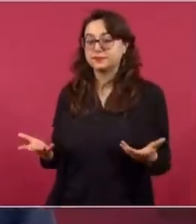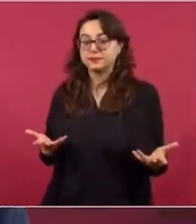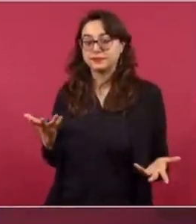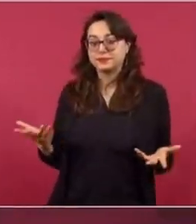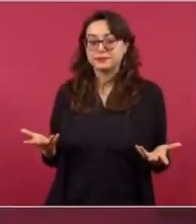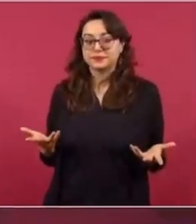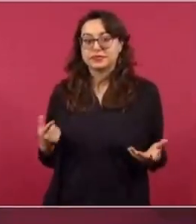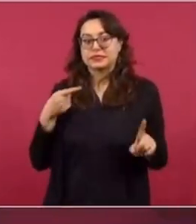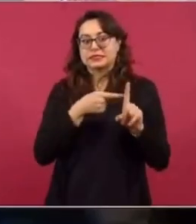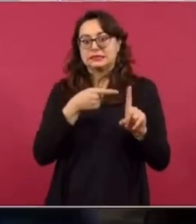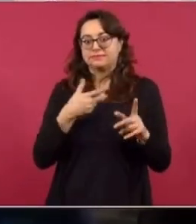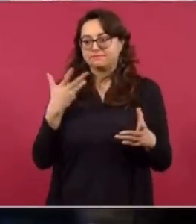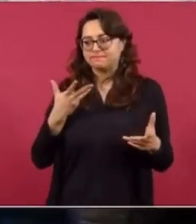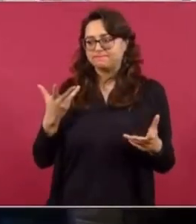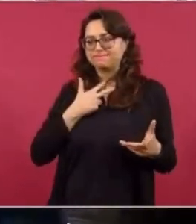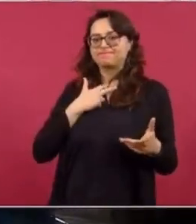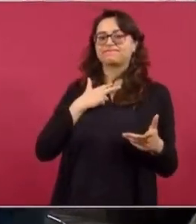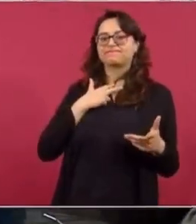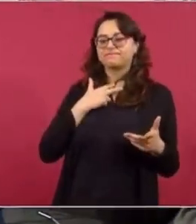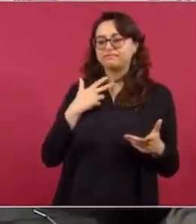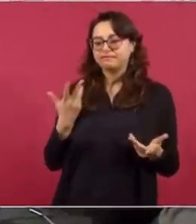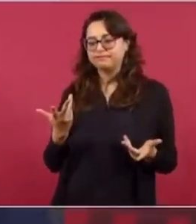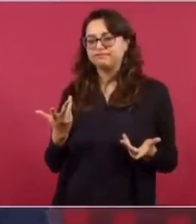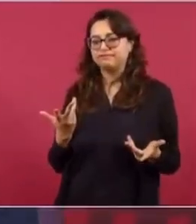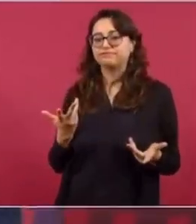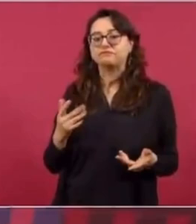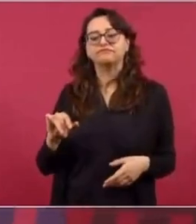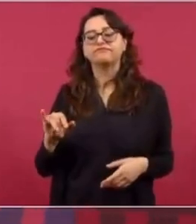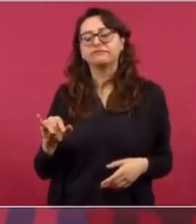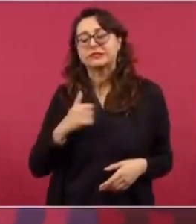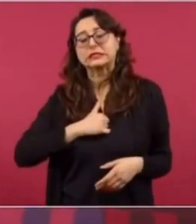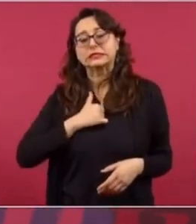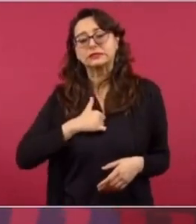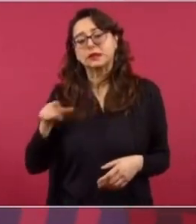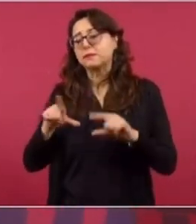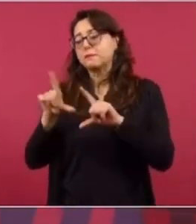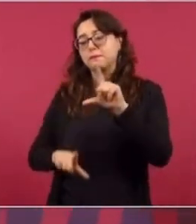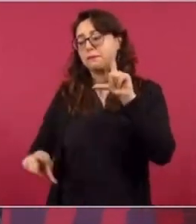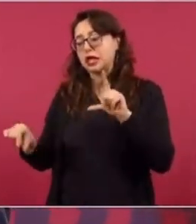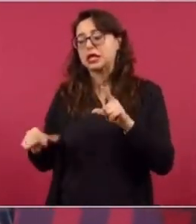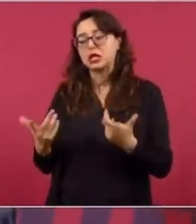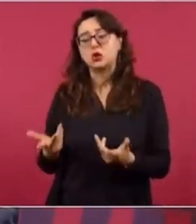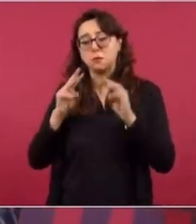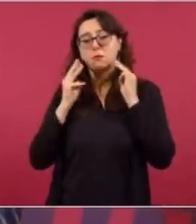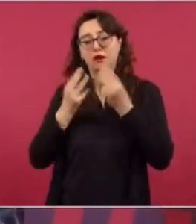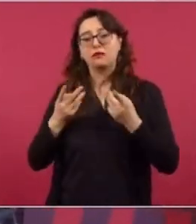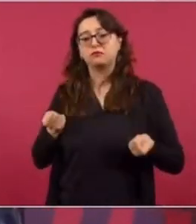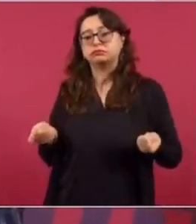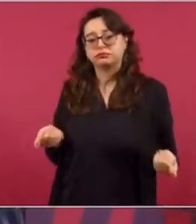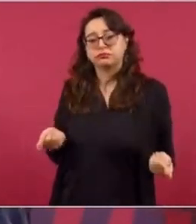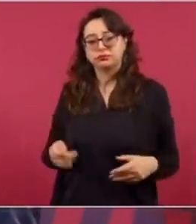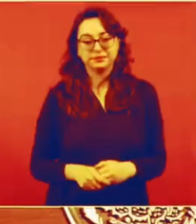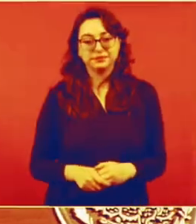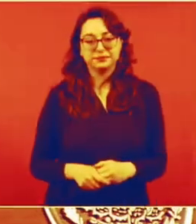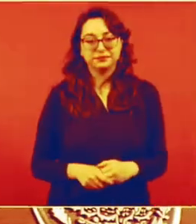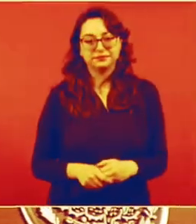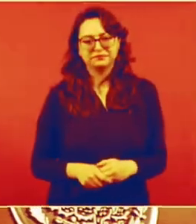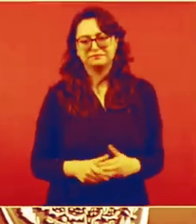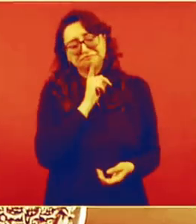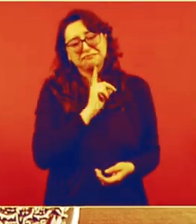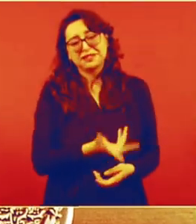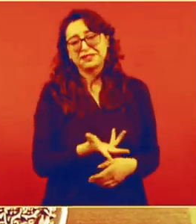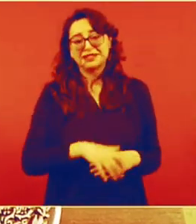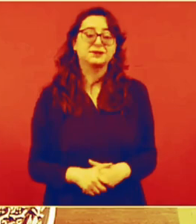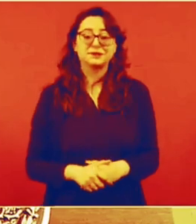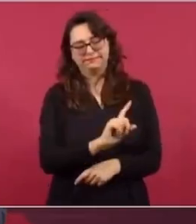tuvo él que decir de que sí, lamentablemente, que había regiones de México dominadas por el narco. Eso es